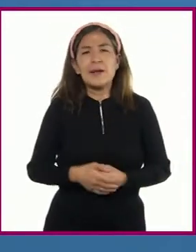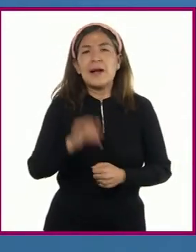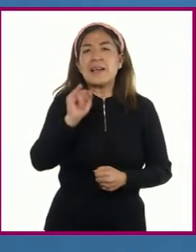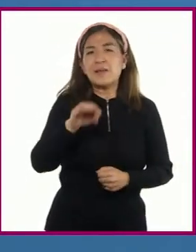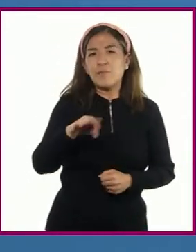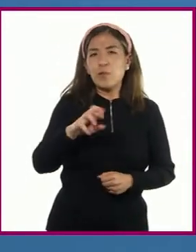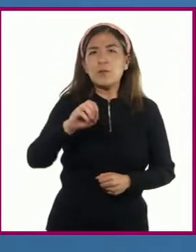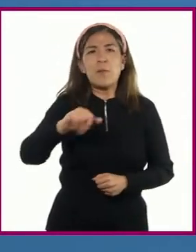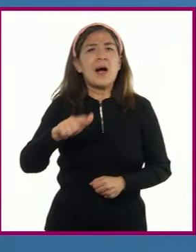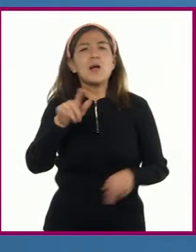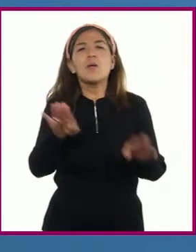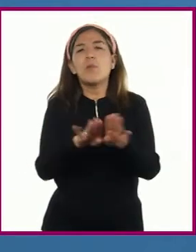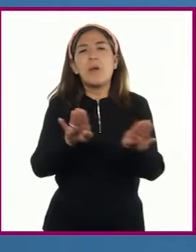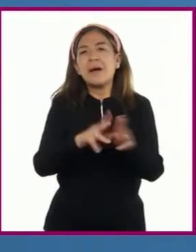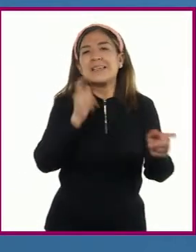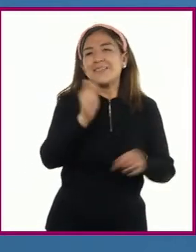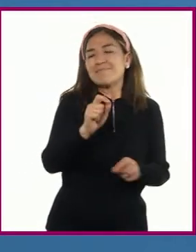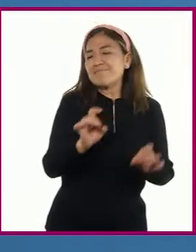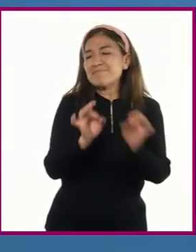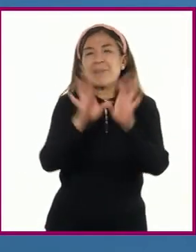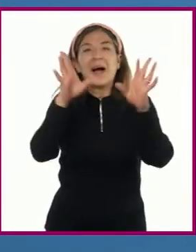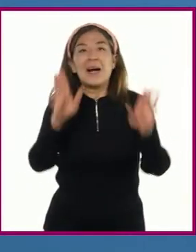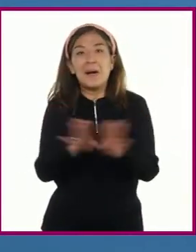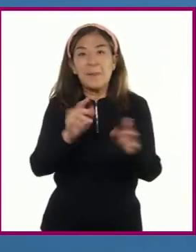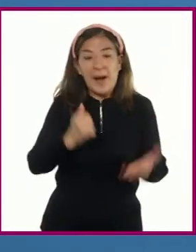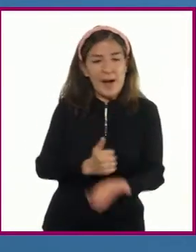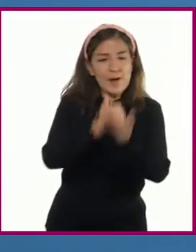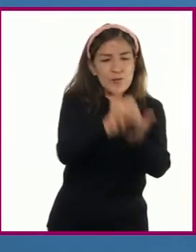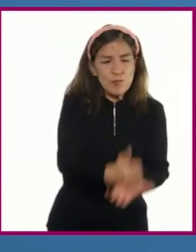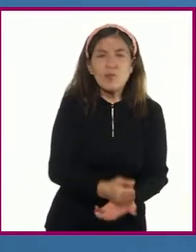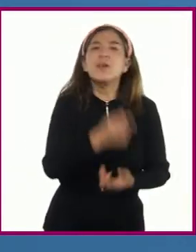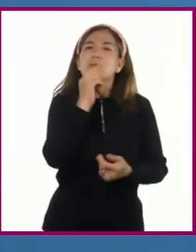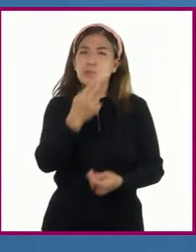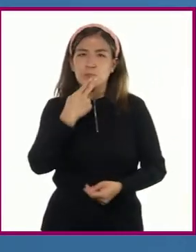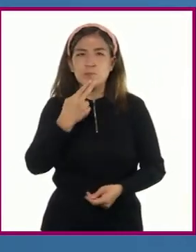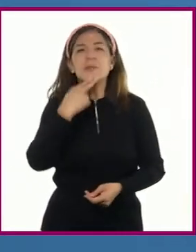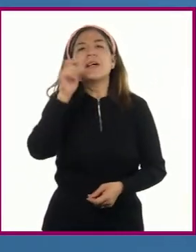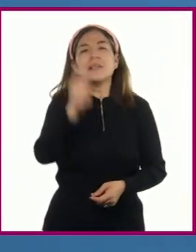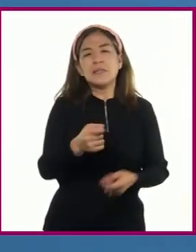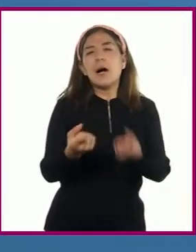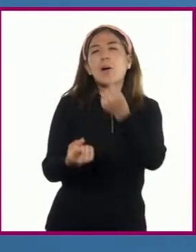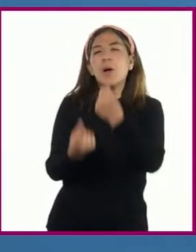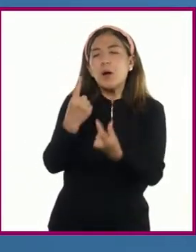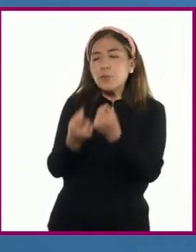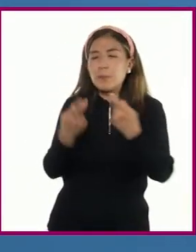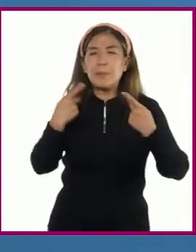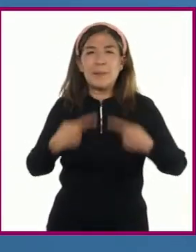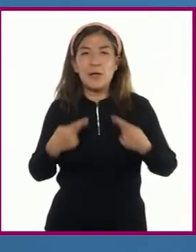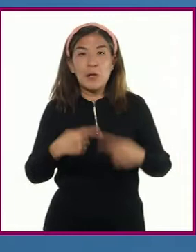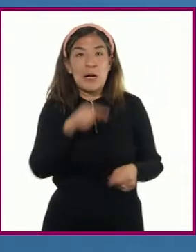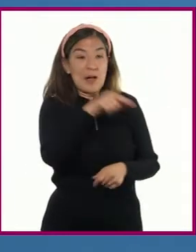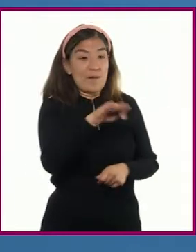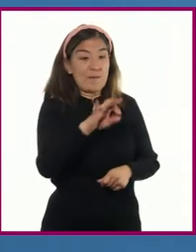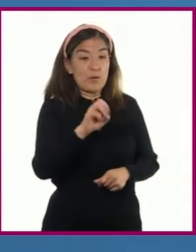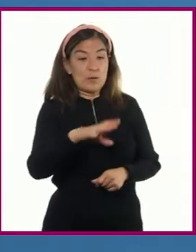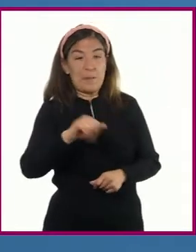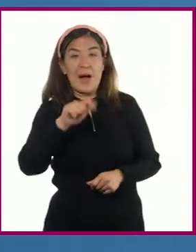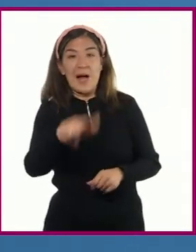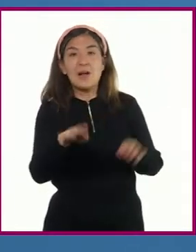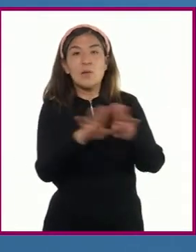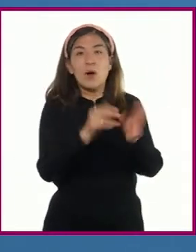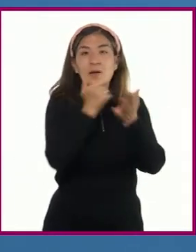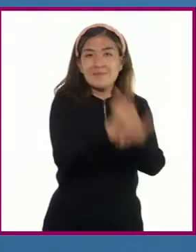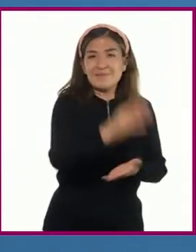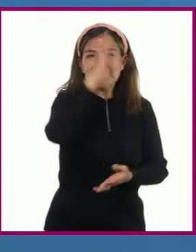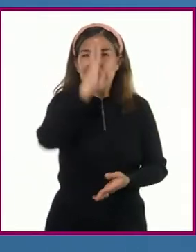muy útil para resolver conflictos de vida cotidiana donde están implicadas pocas personas y la mediación formal para